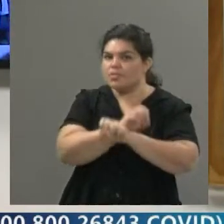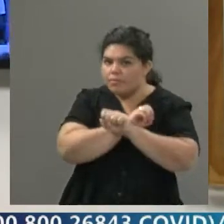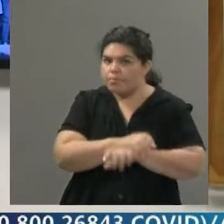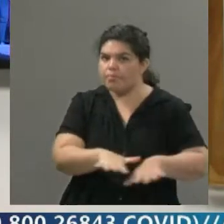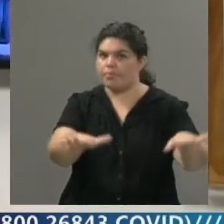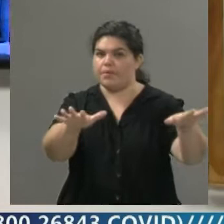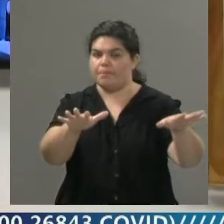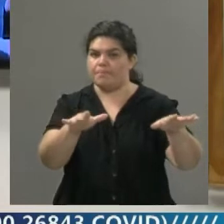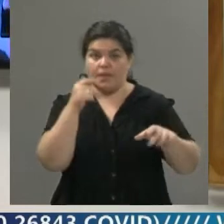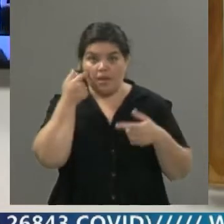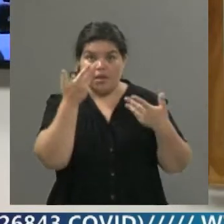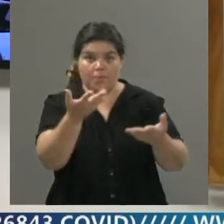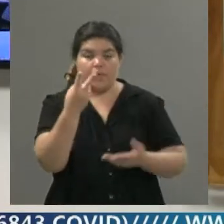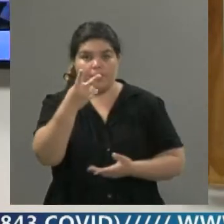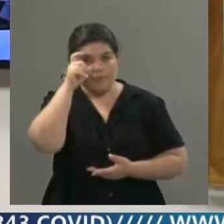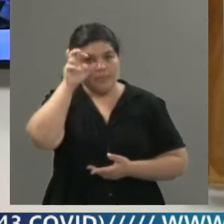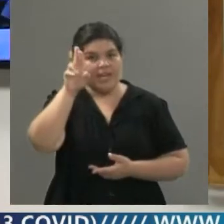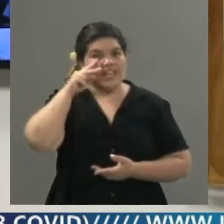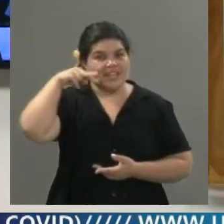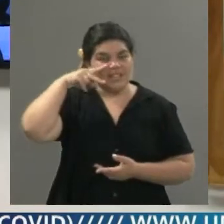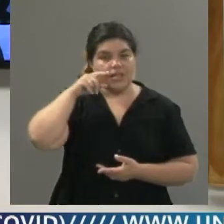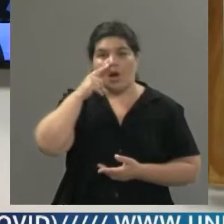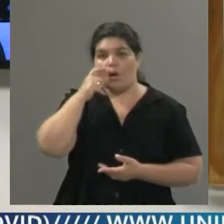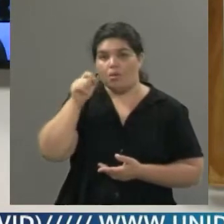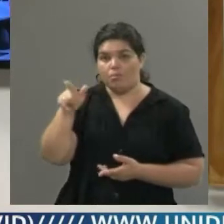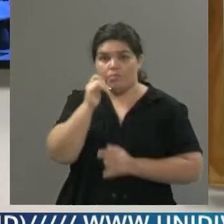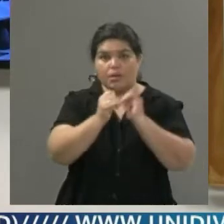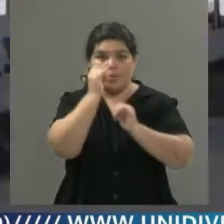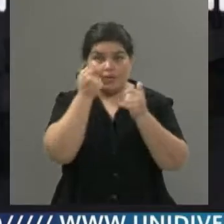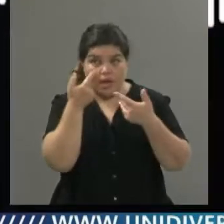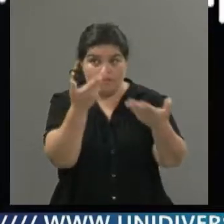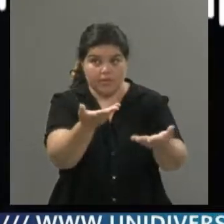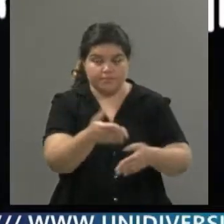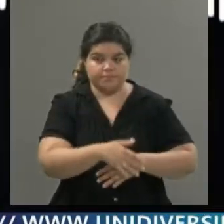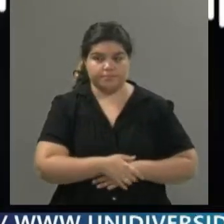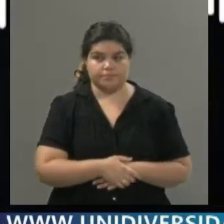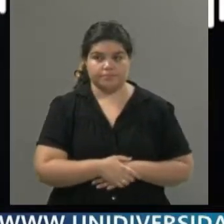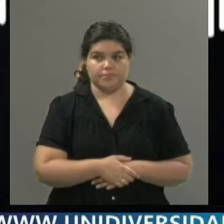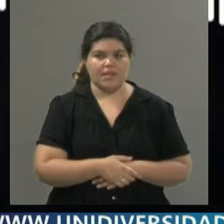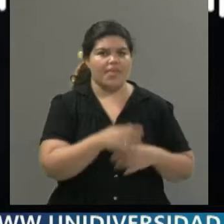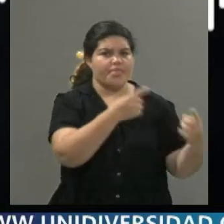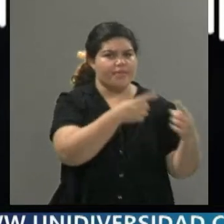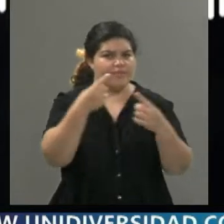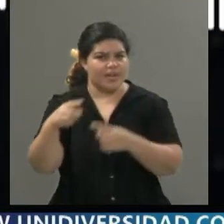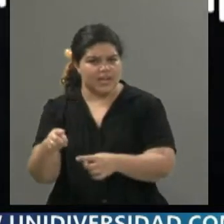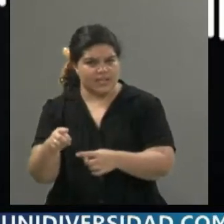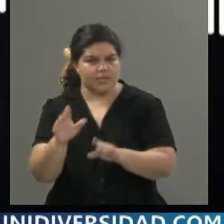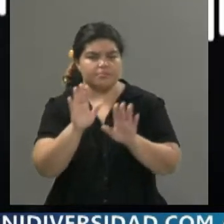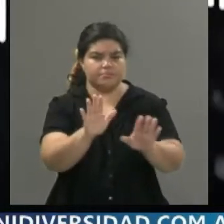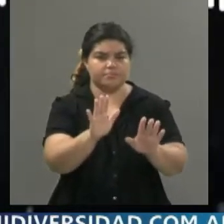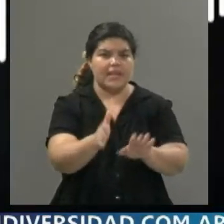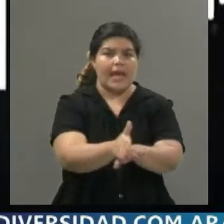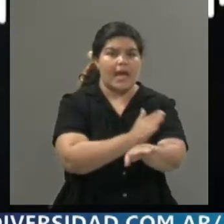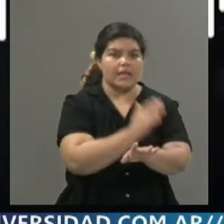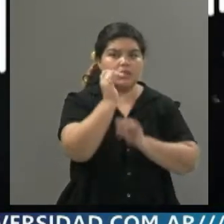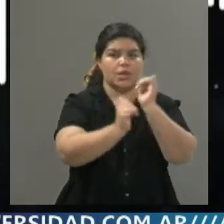casos. Esto decía Sergio Berni a un medio de Buenos Aires. Son dos cosas distintas. Por eso dije al principio que no